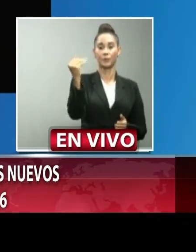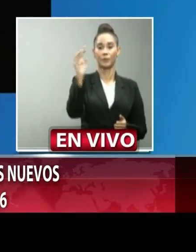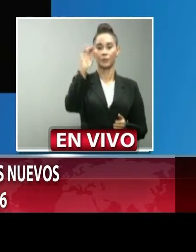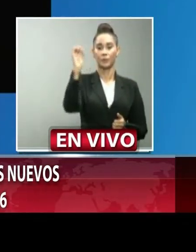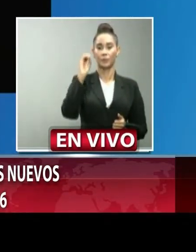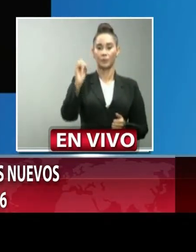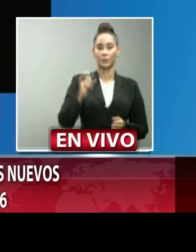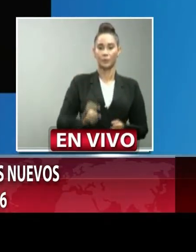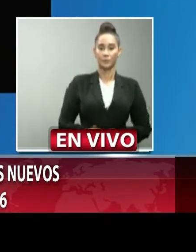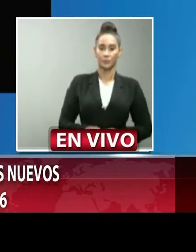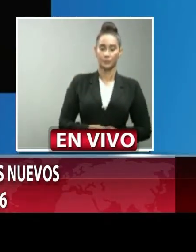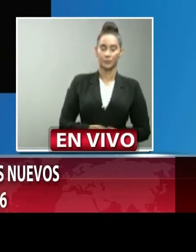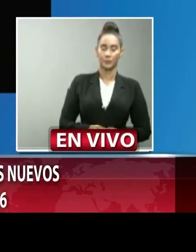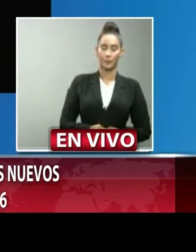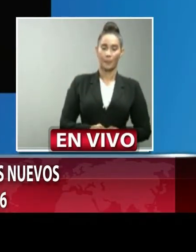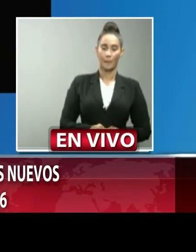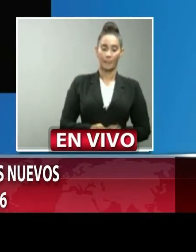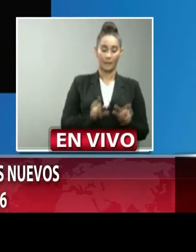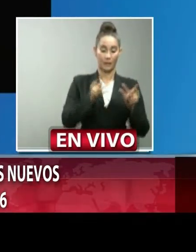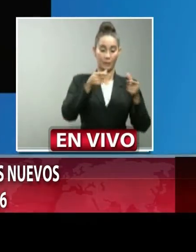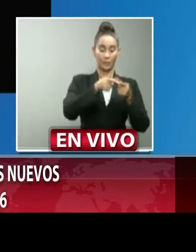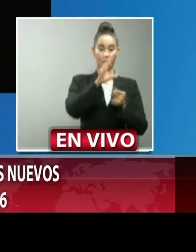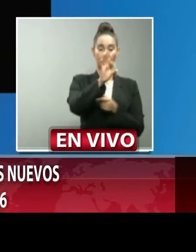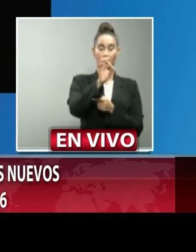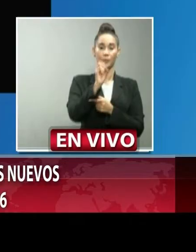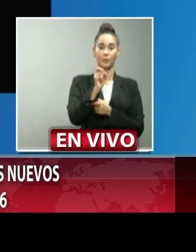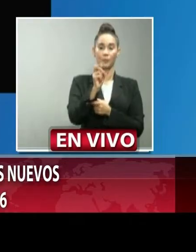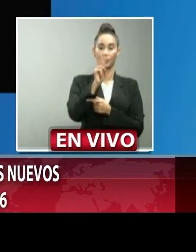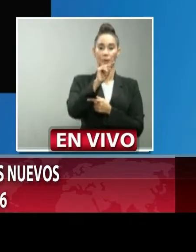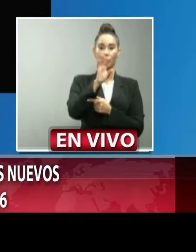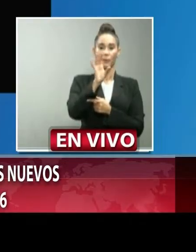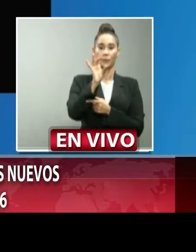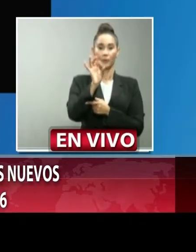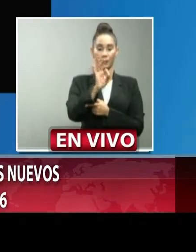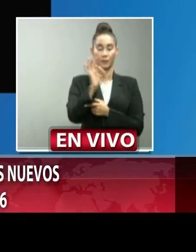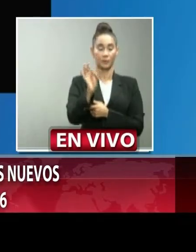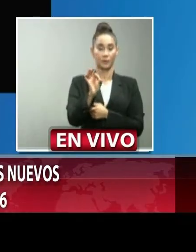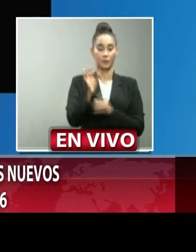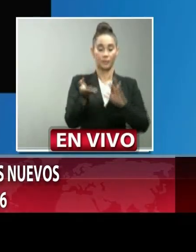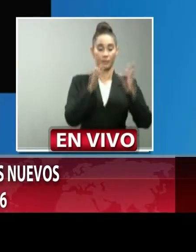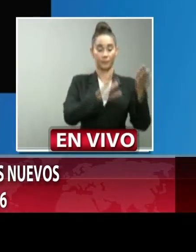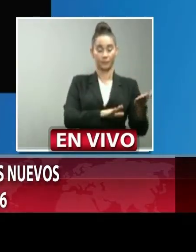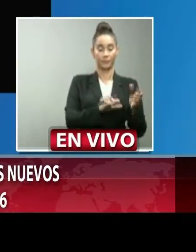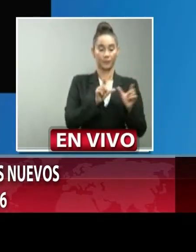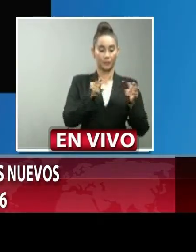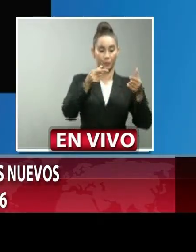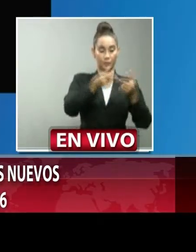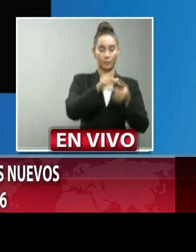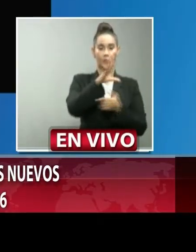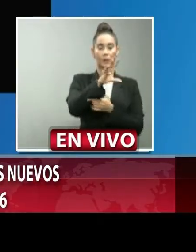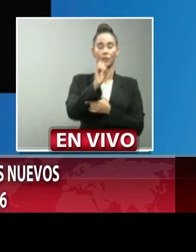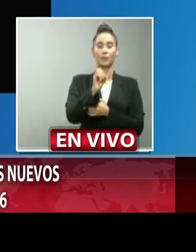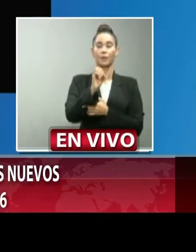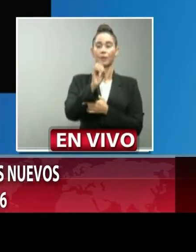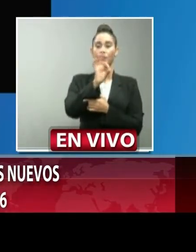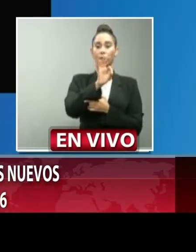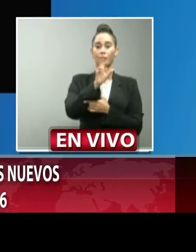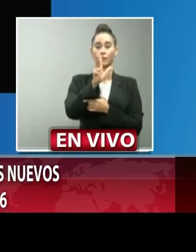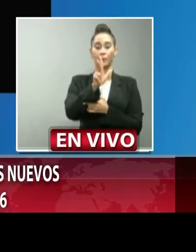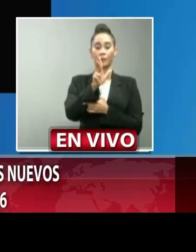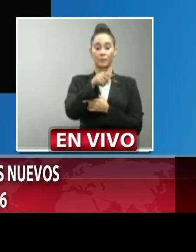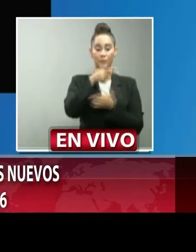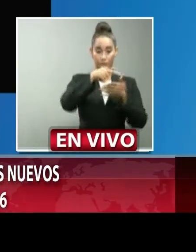% de los 929 fallecidos 553 han sido confirmados